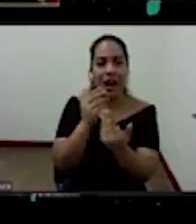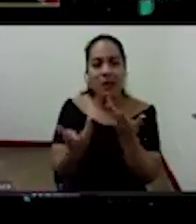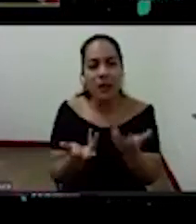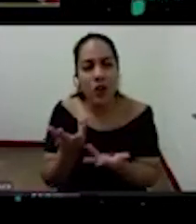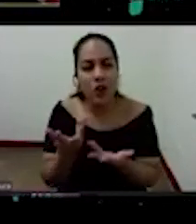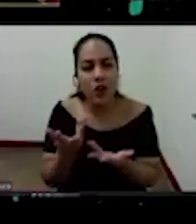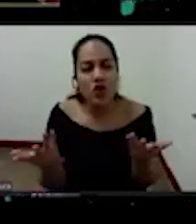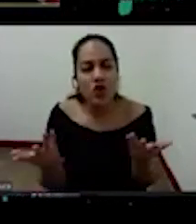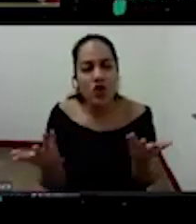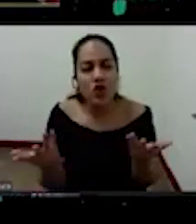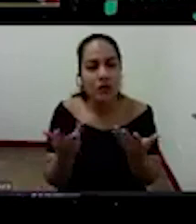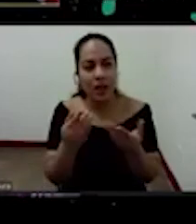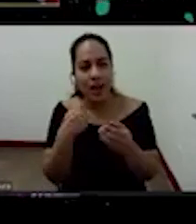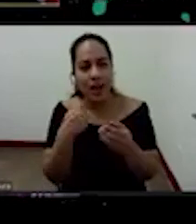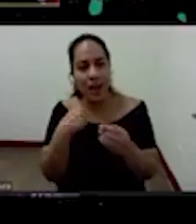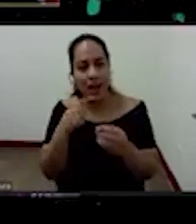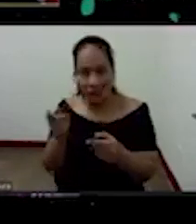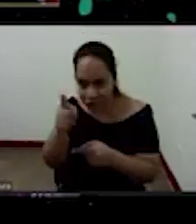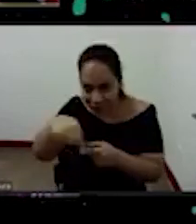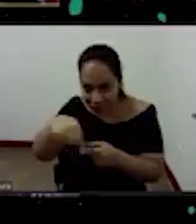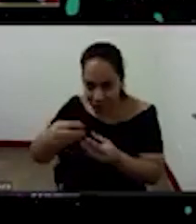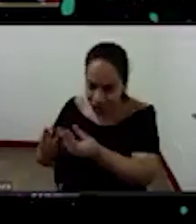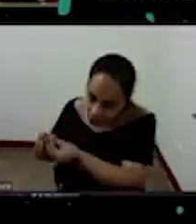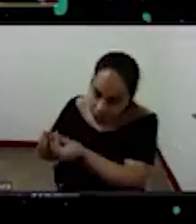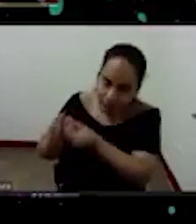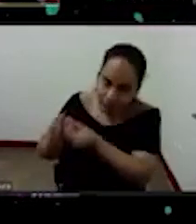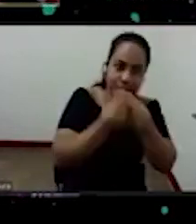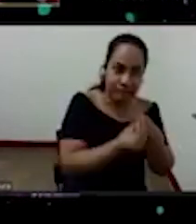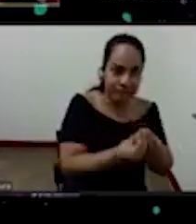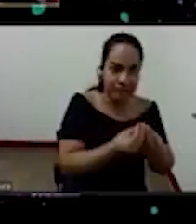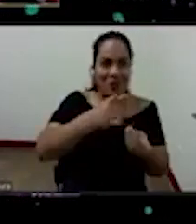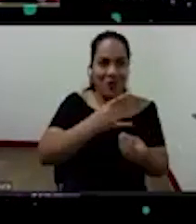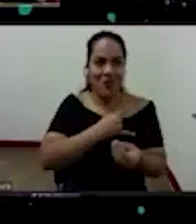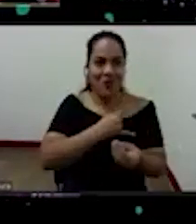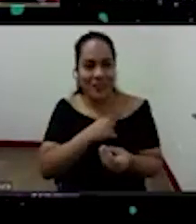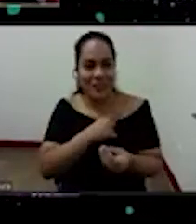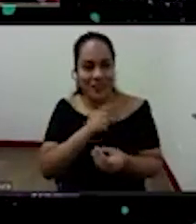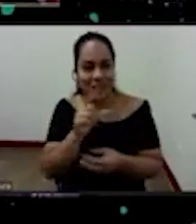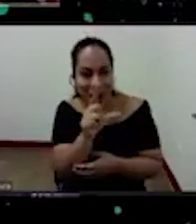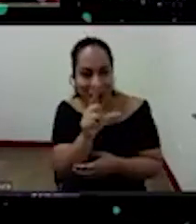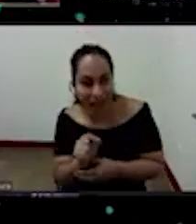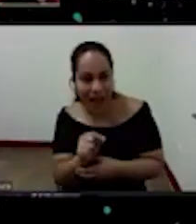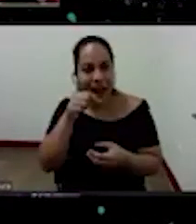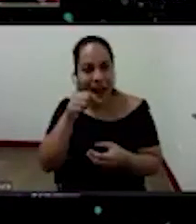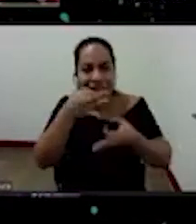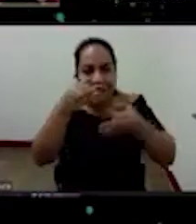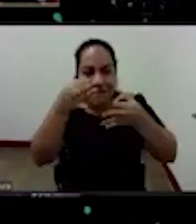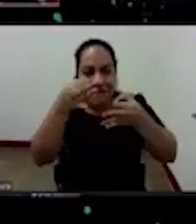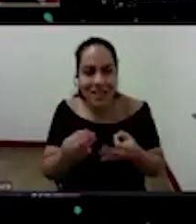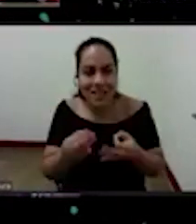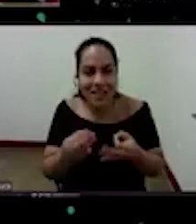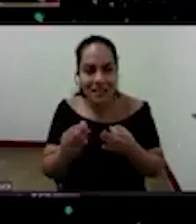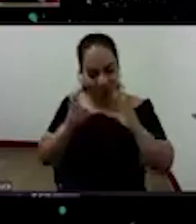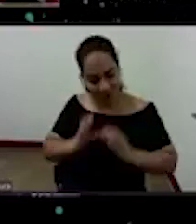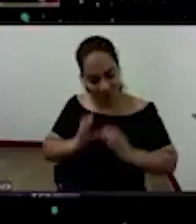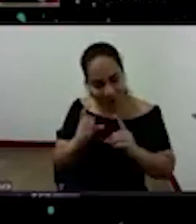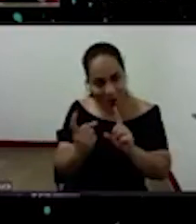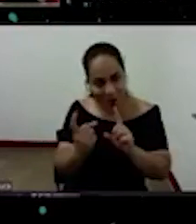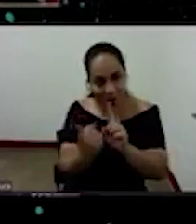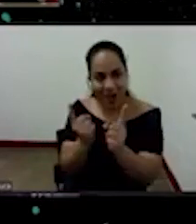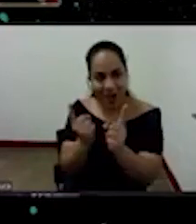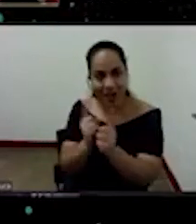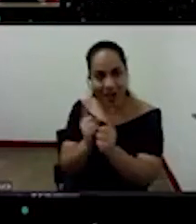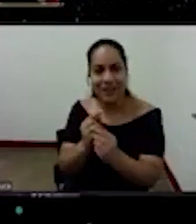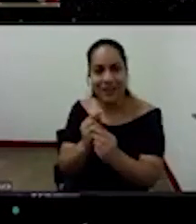vuestra universidad física real geográfica corporal muchas gracias